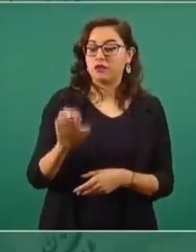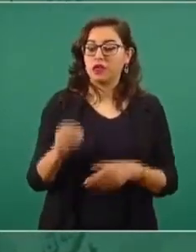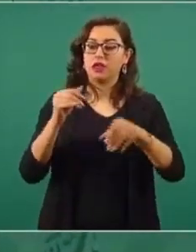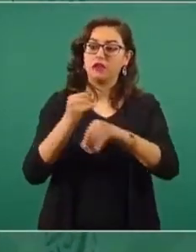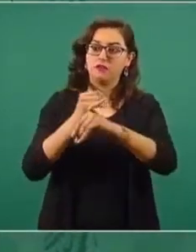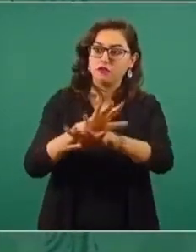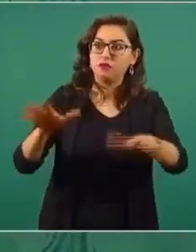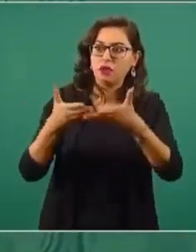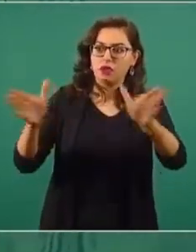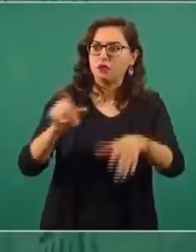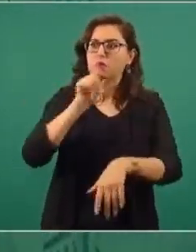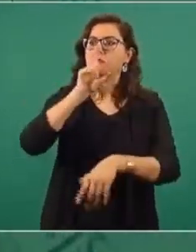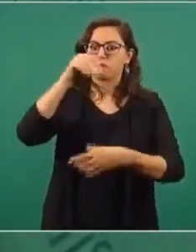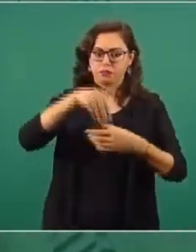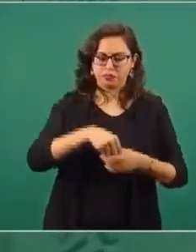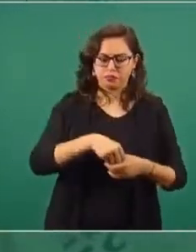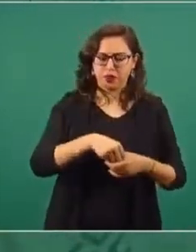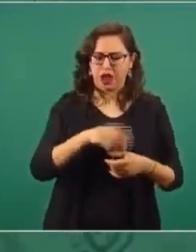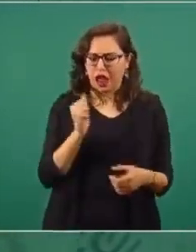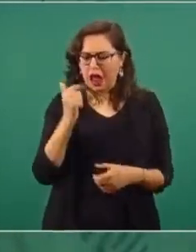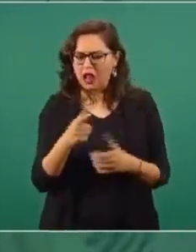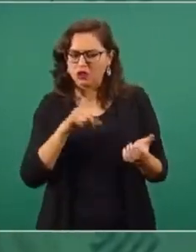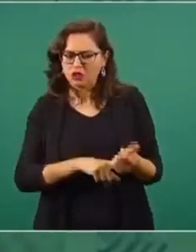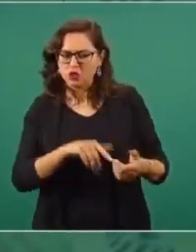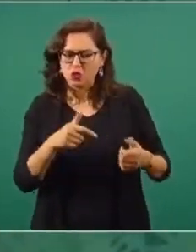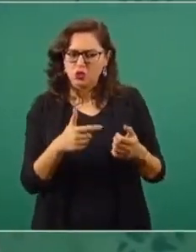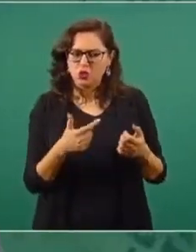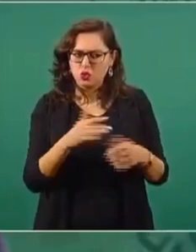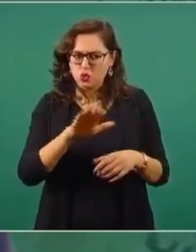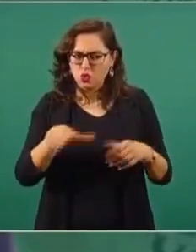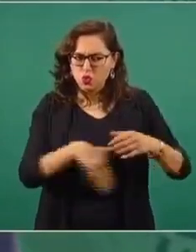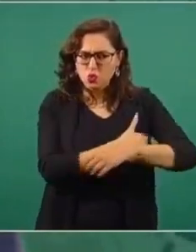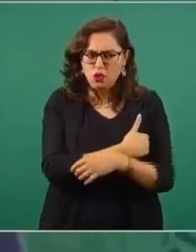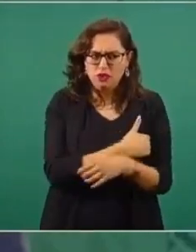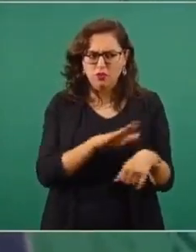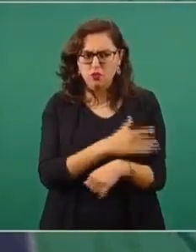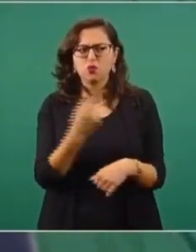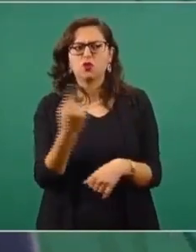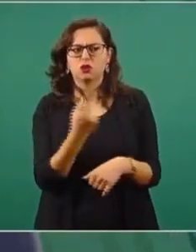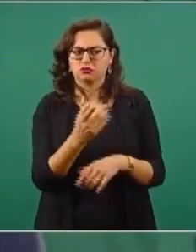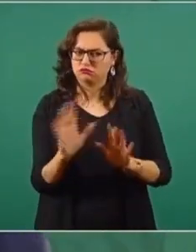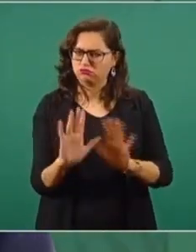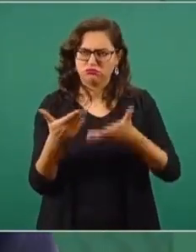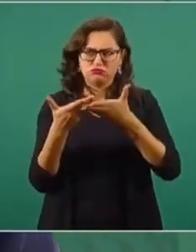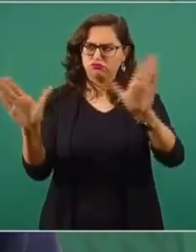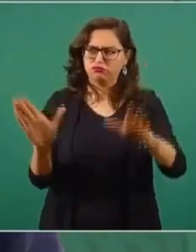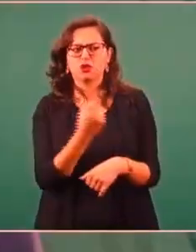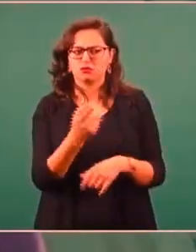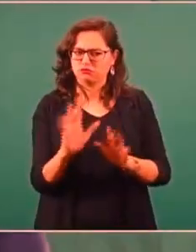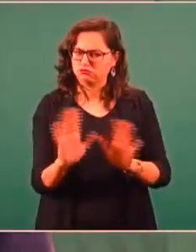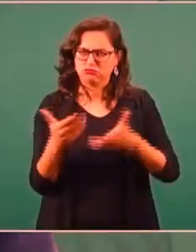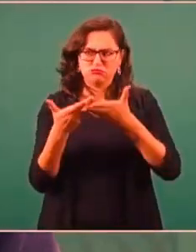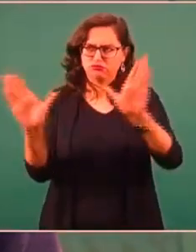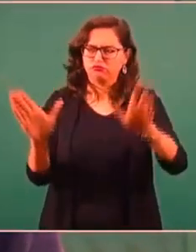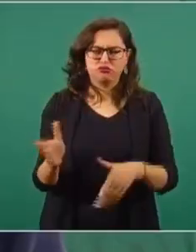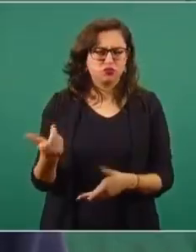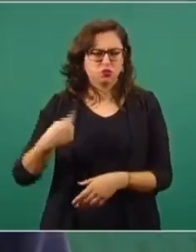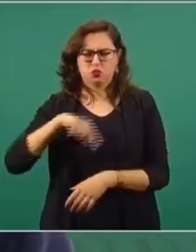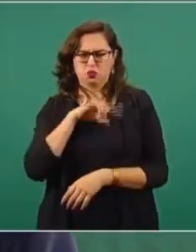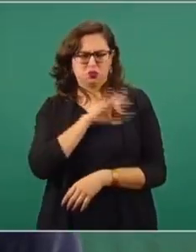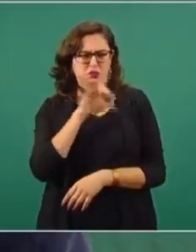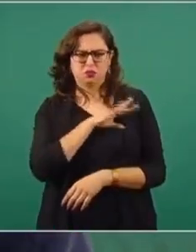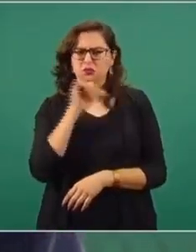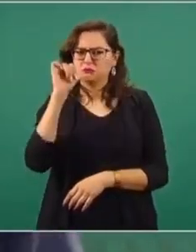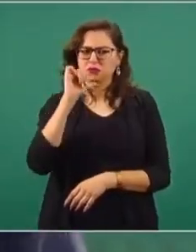abran toda la información, no tenemos nada que esconder, el que nada debe nada teme, el que nada debe nada teme,